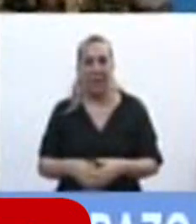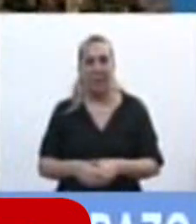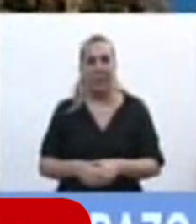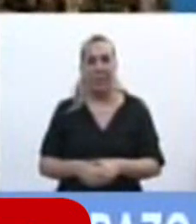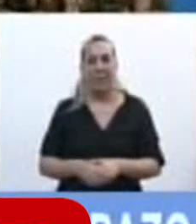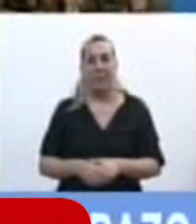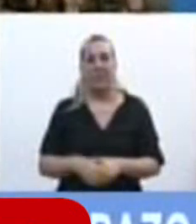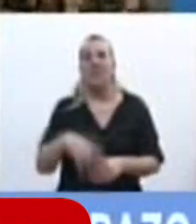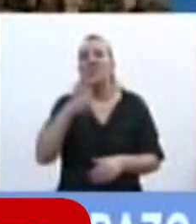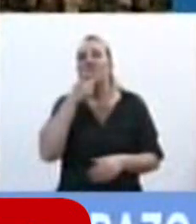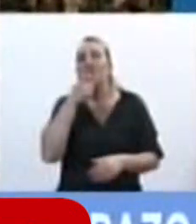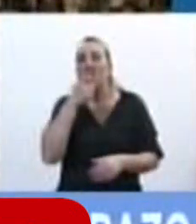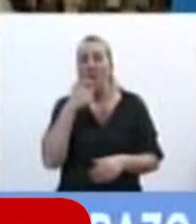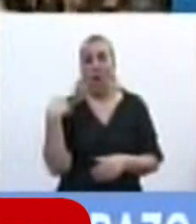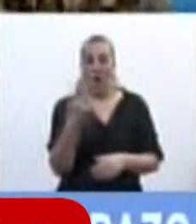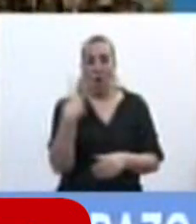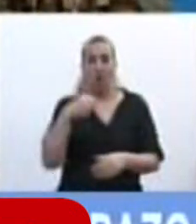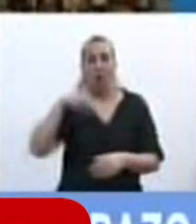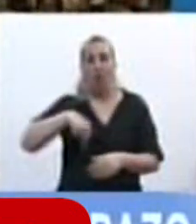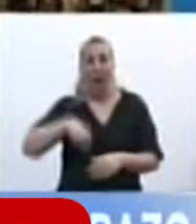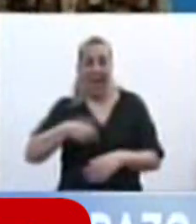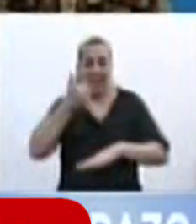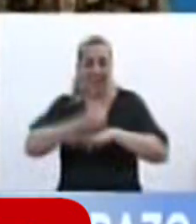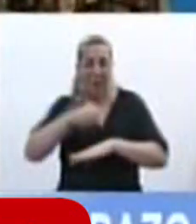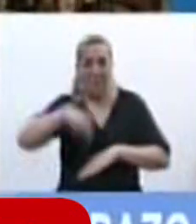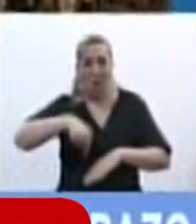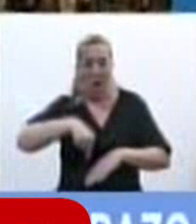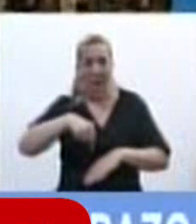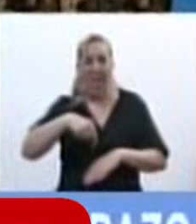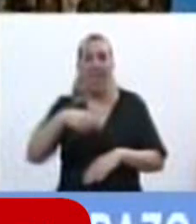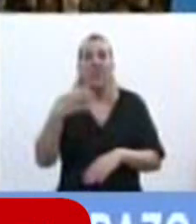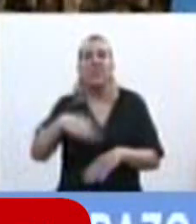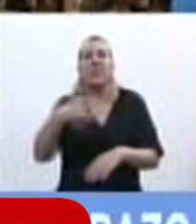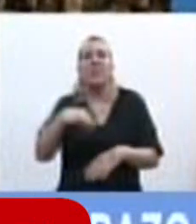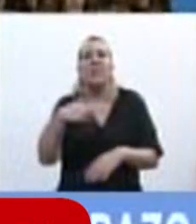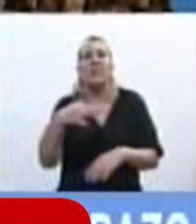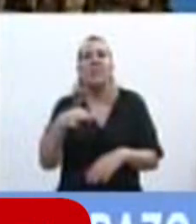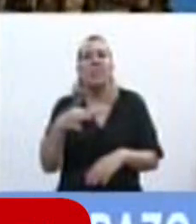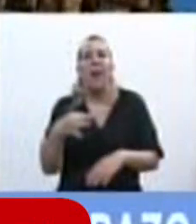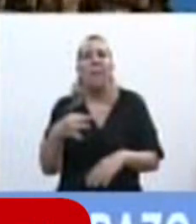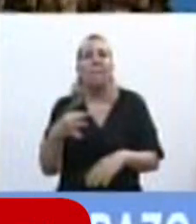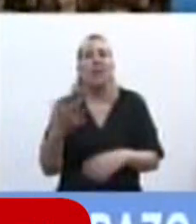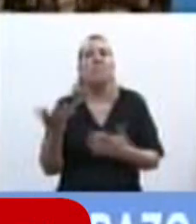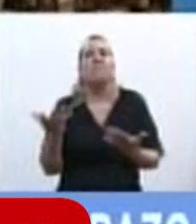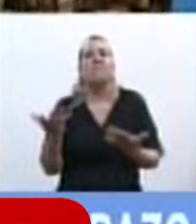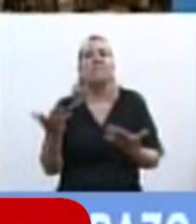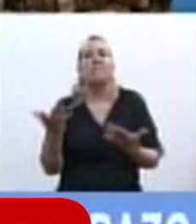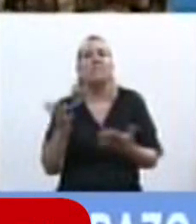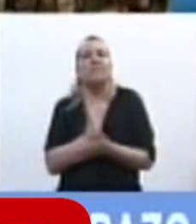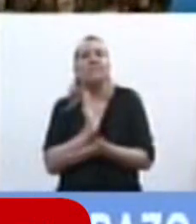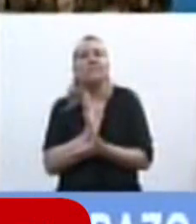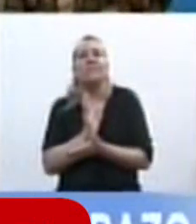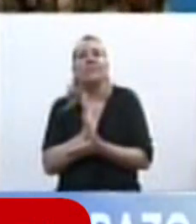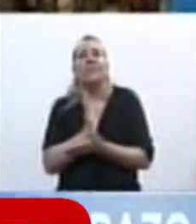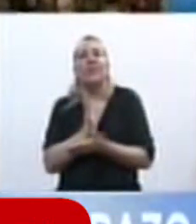nosotros que estamos aquí tendríamos que darle una